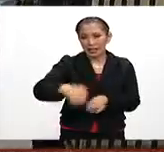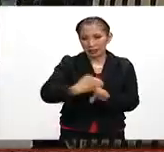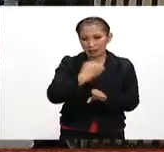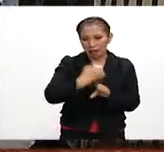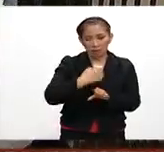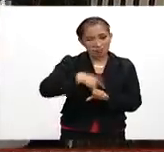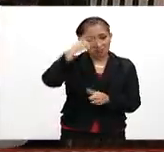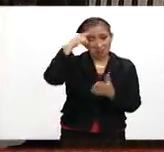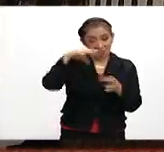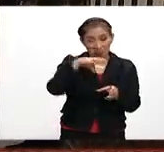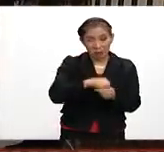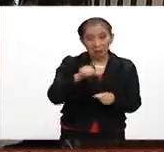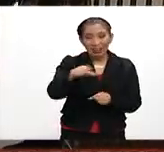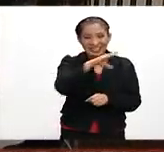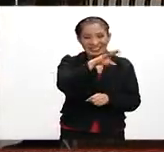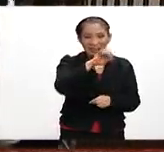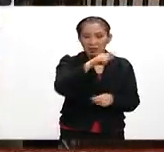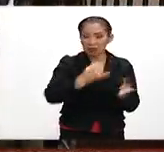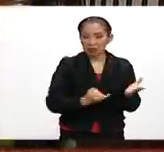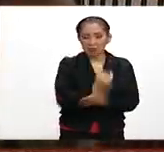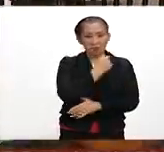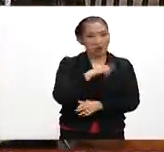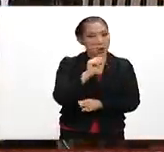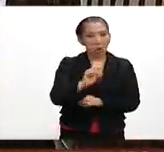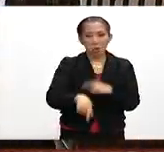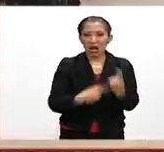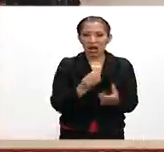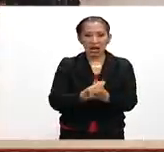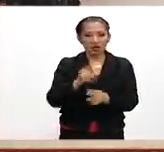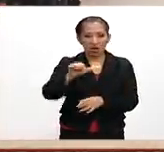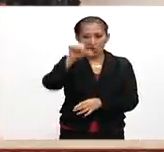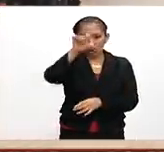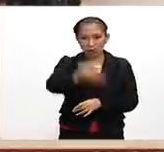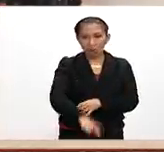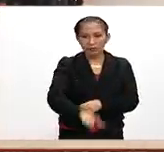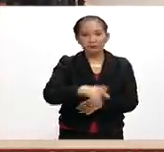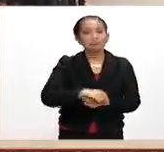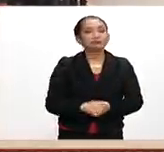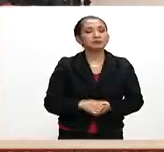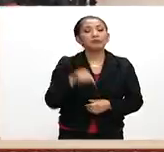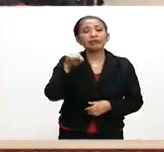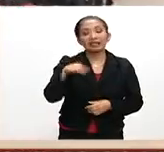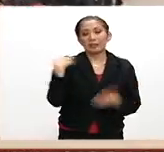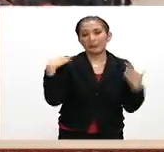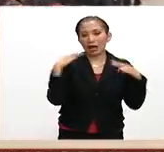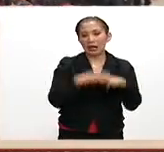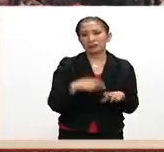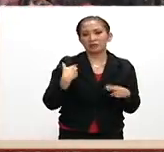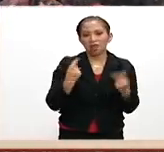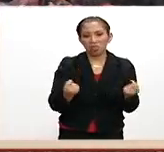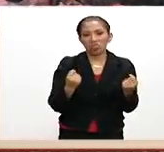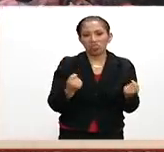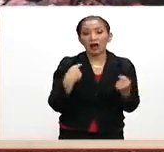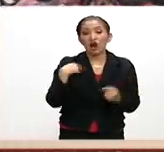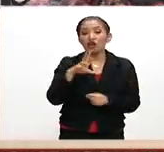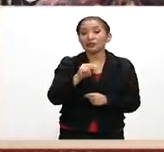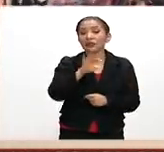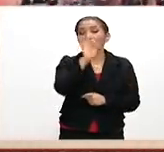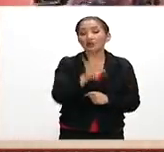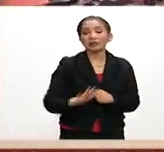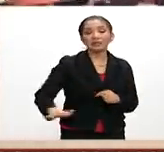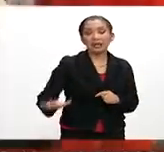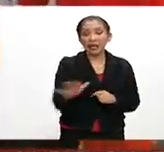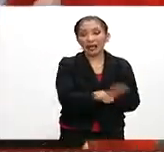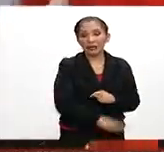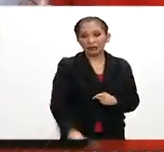Estado luego de que la gente determinó no iniciar clases este lunes. De acuerdo con los profesores disidentes, sería hasta el 80%